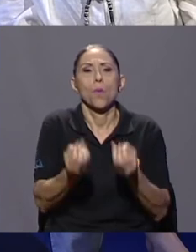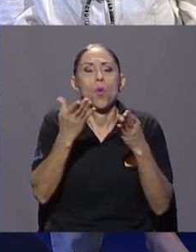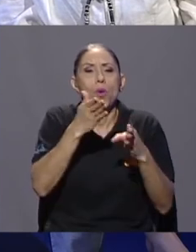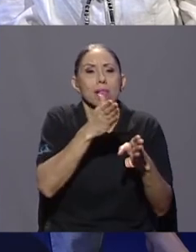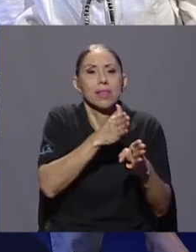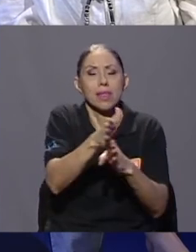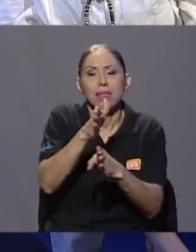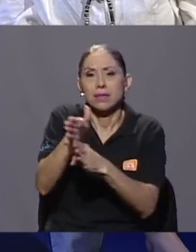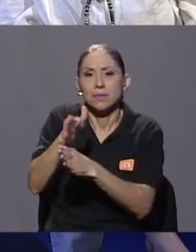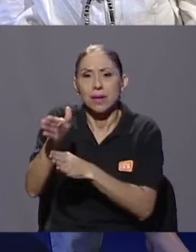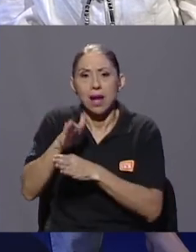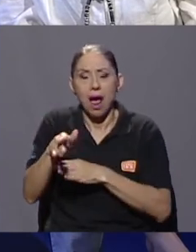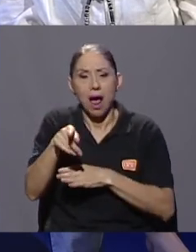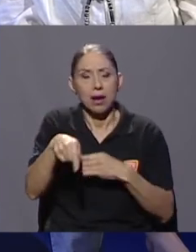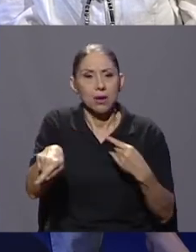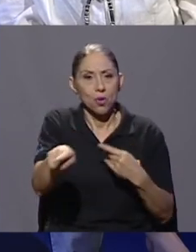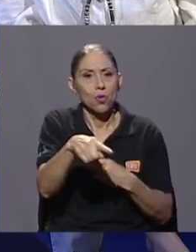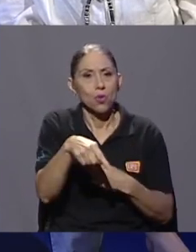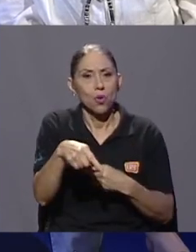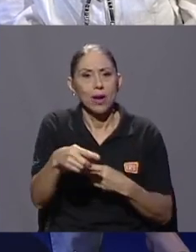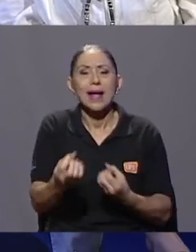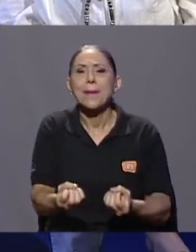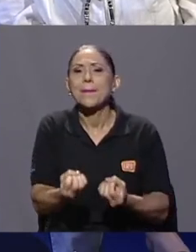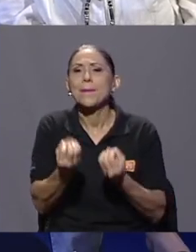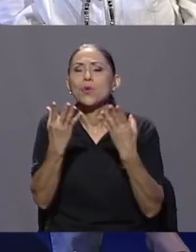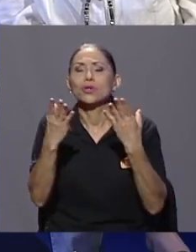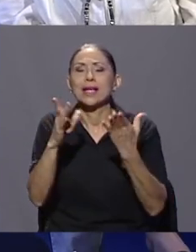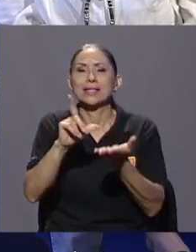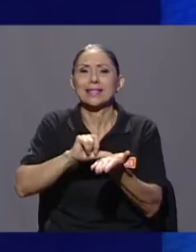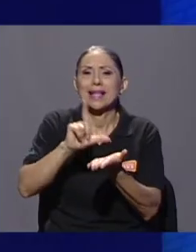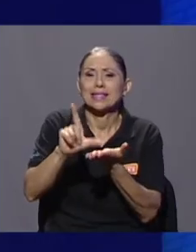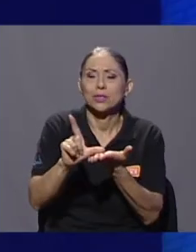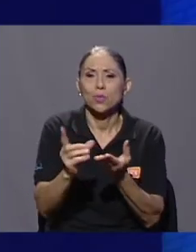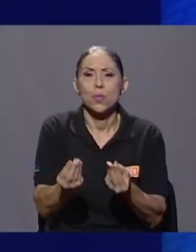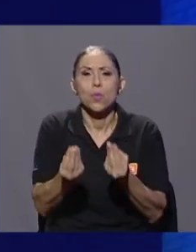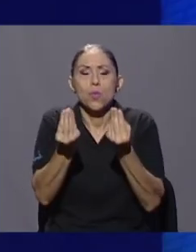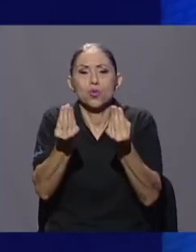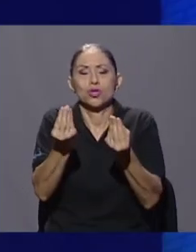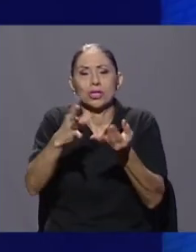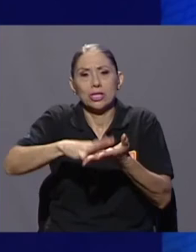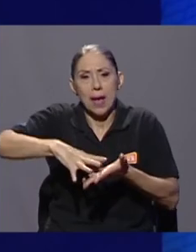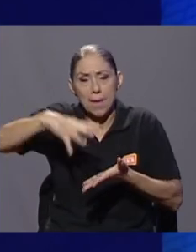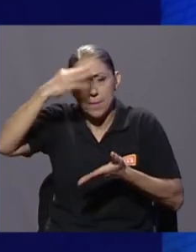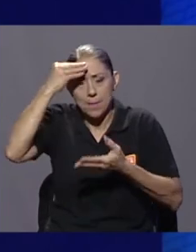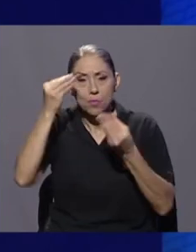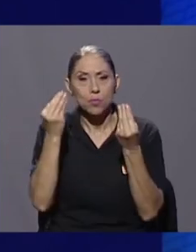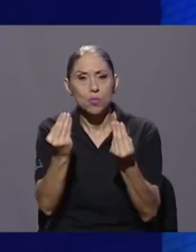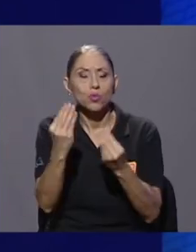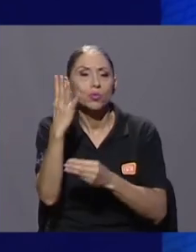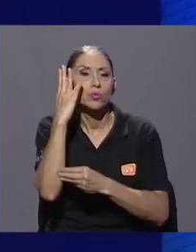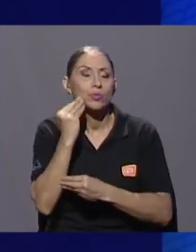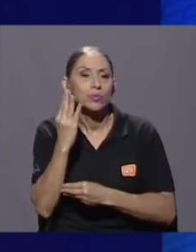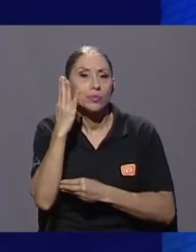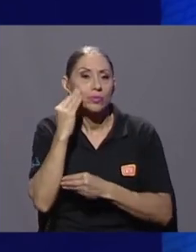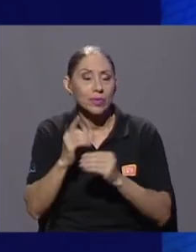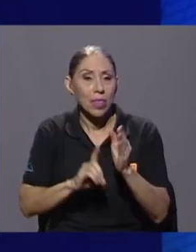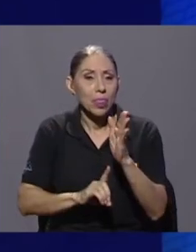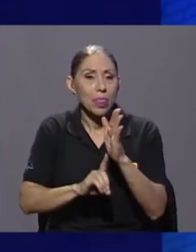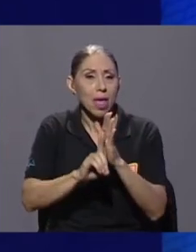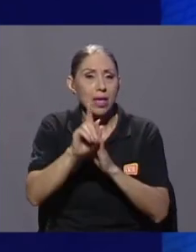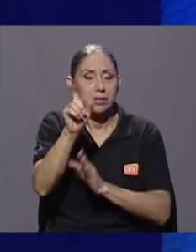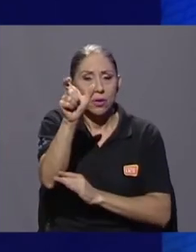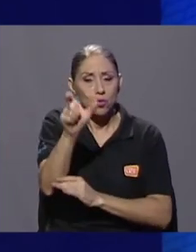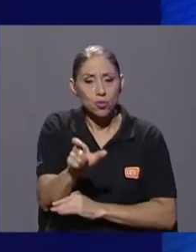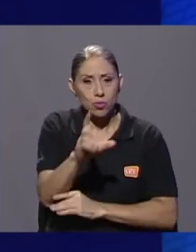lecciones y grandes experiencias en el desarrollo del costarricense. Por ahí creo que